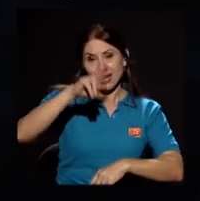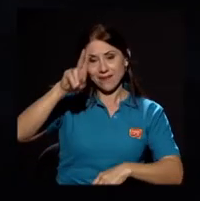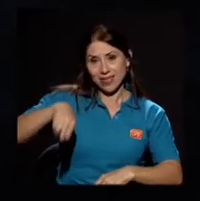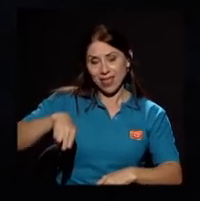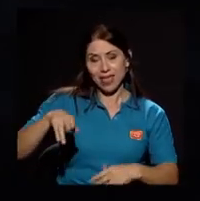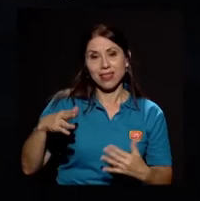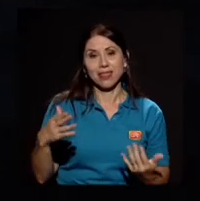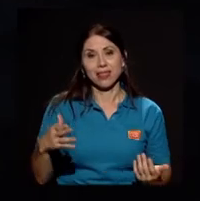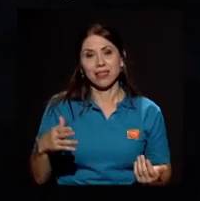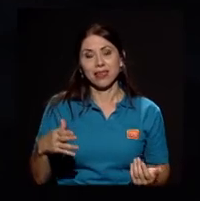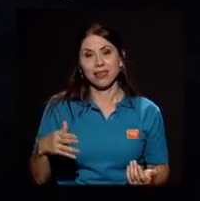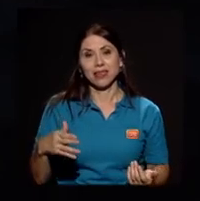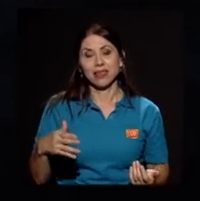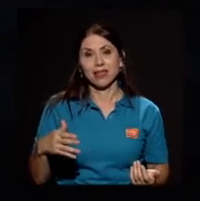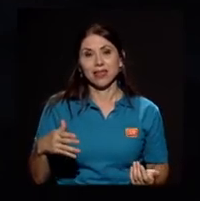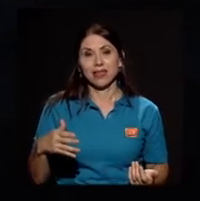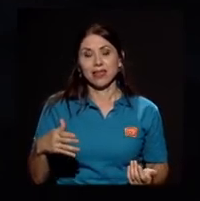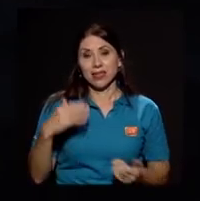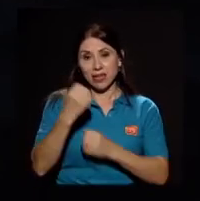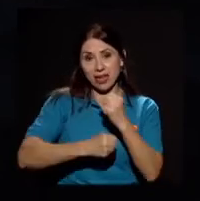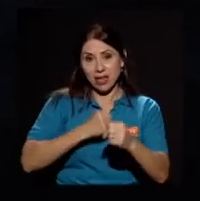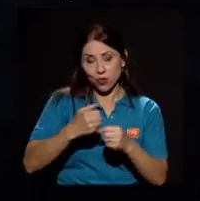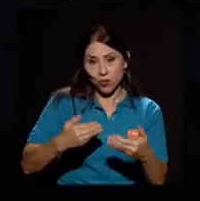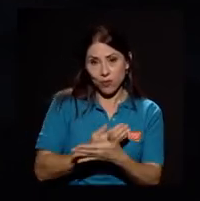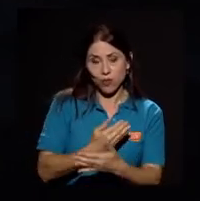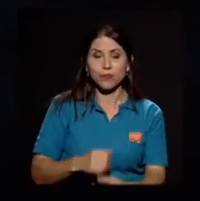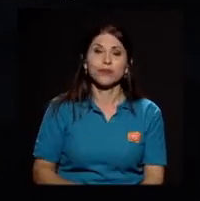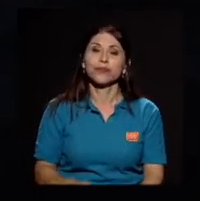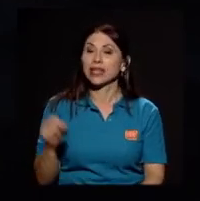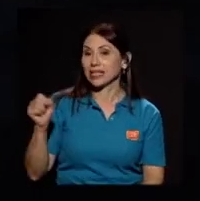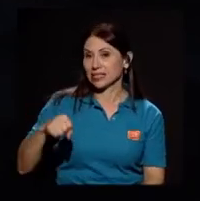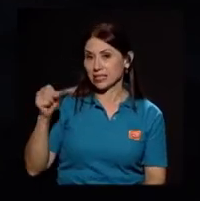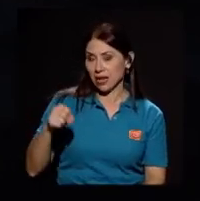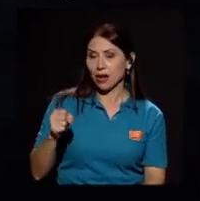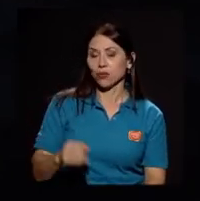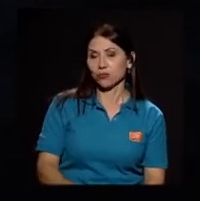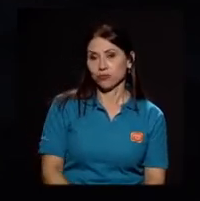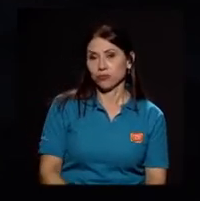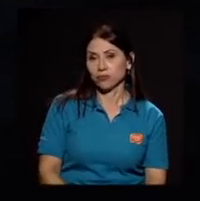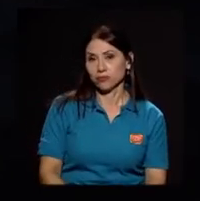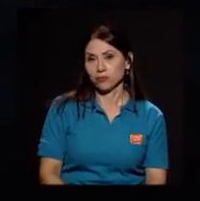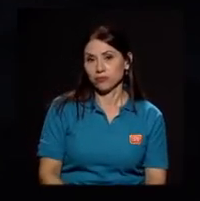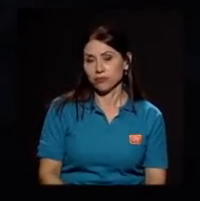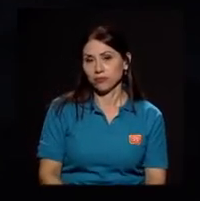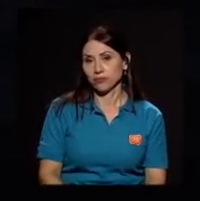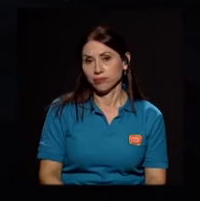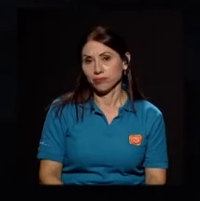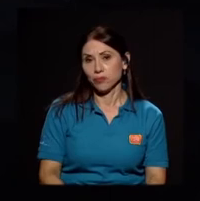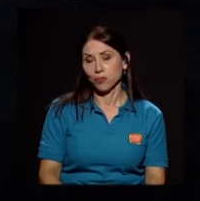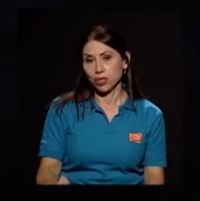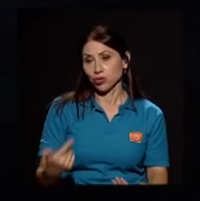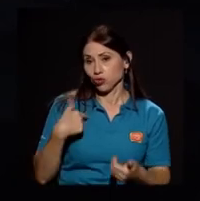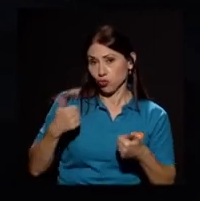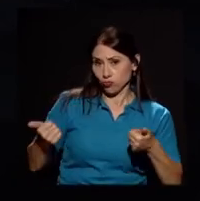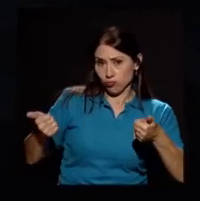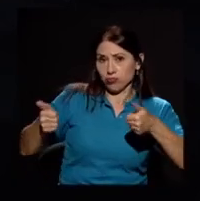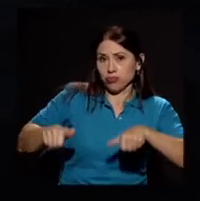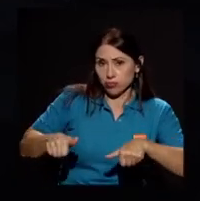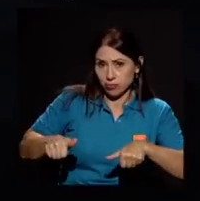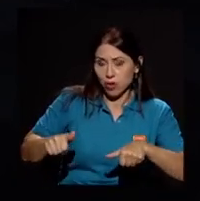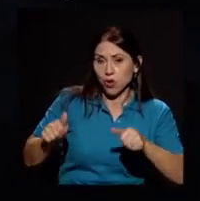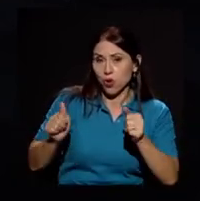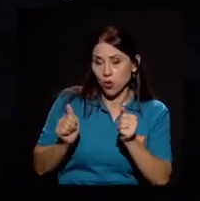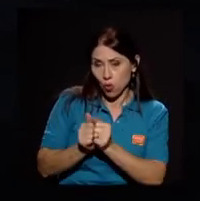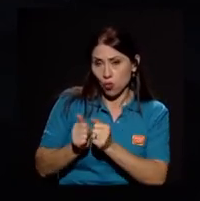y el año nuevo sí sí claro pues comparto totalmente el